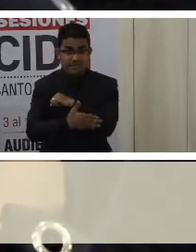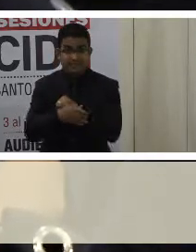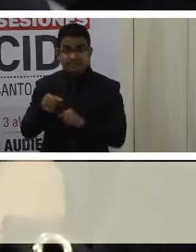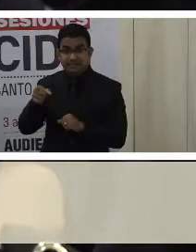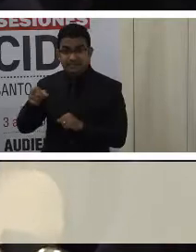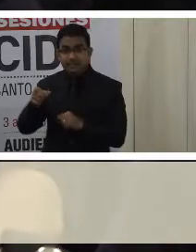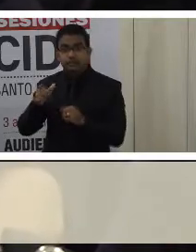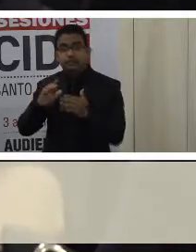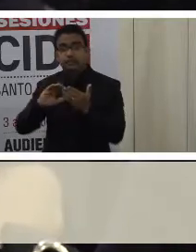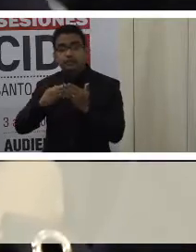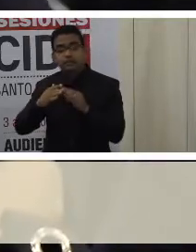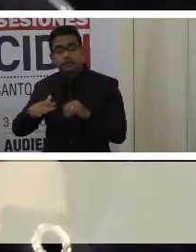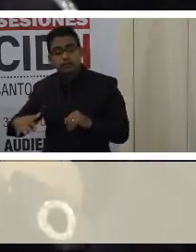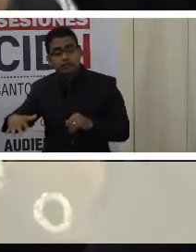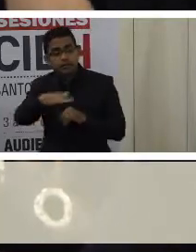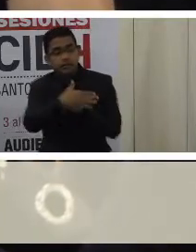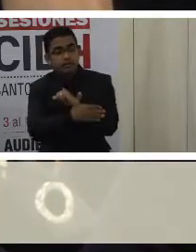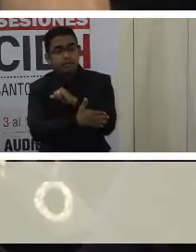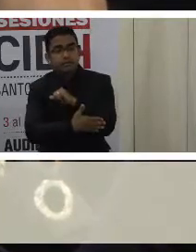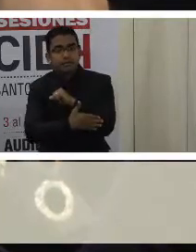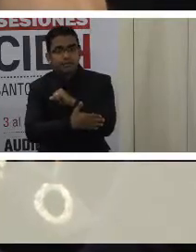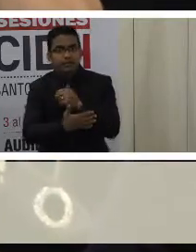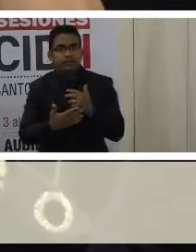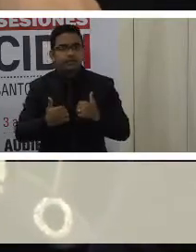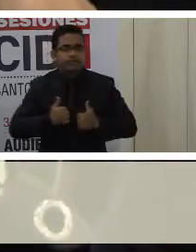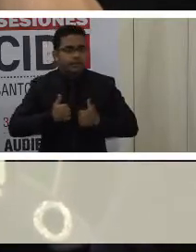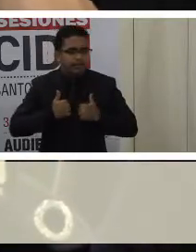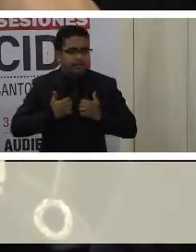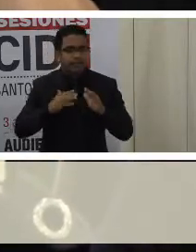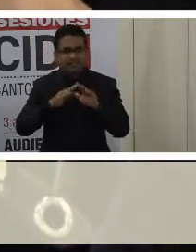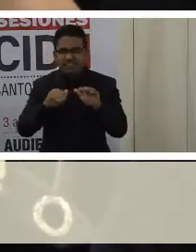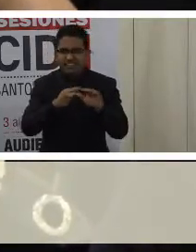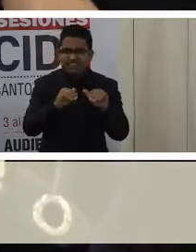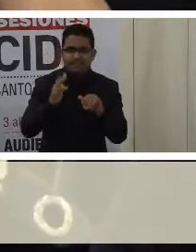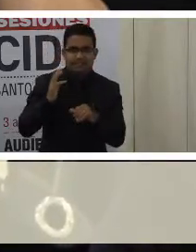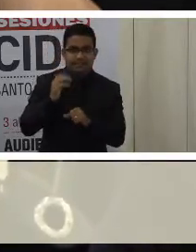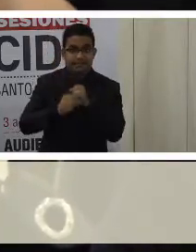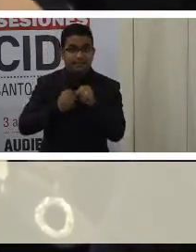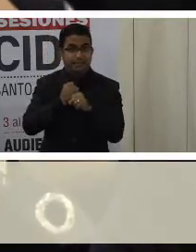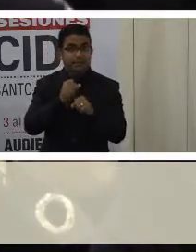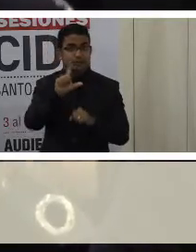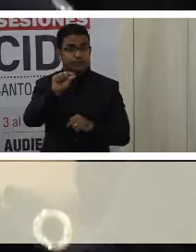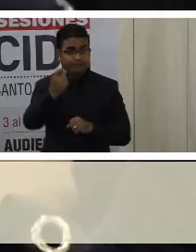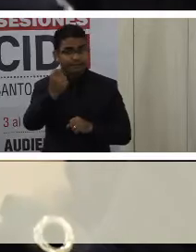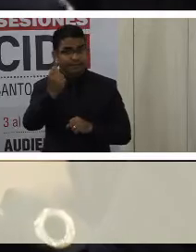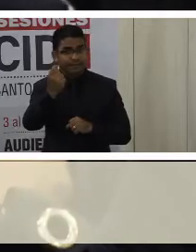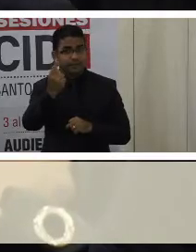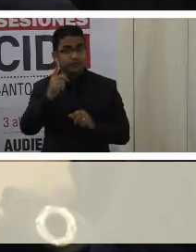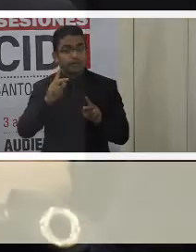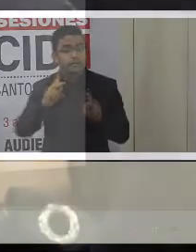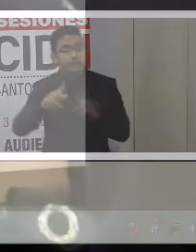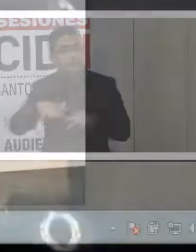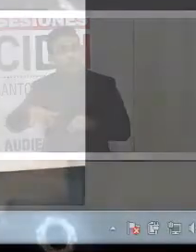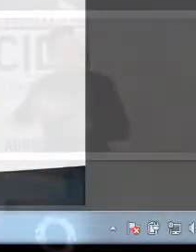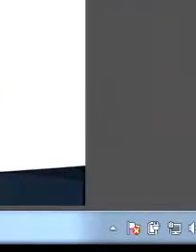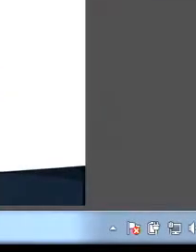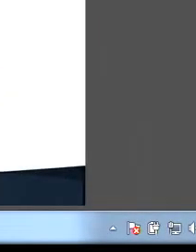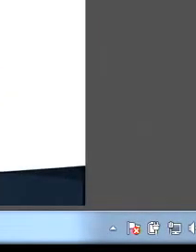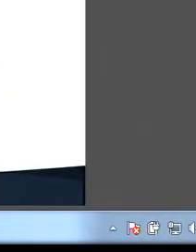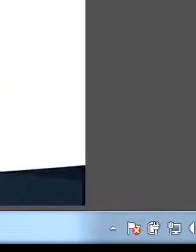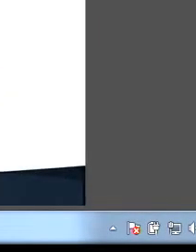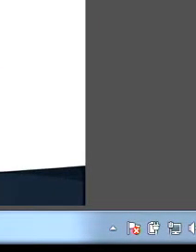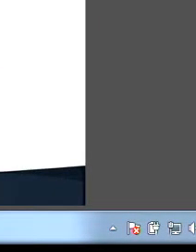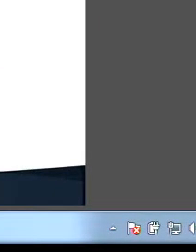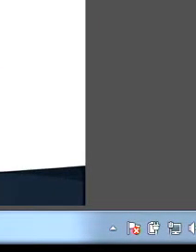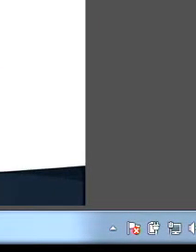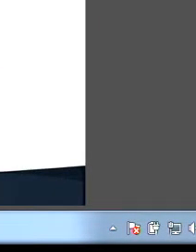de Población y Vivienda del año 2011, la población con alguna discapacidad